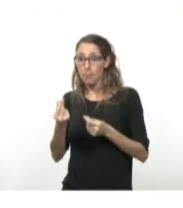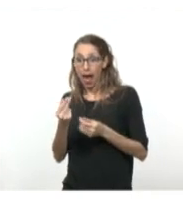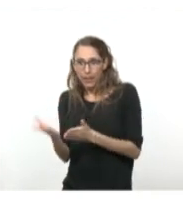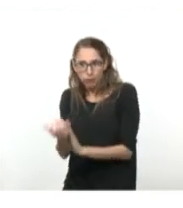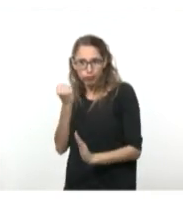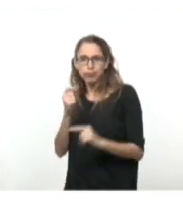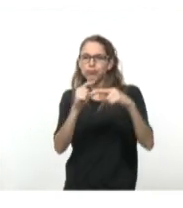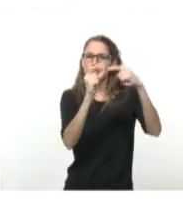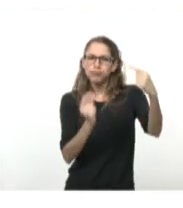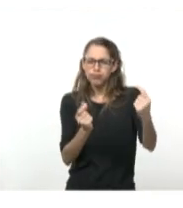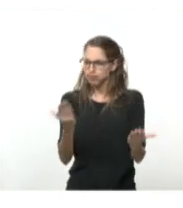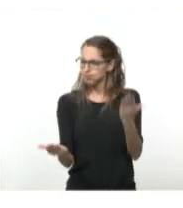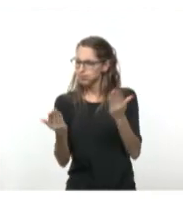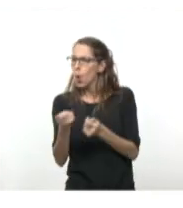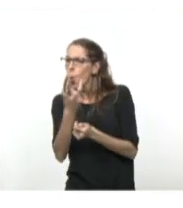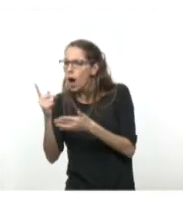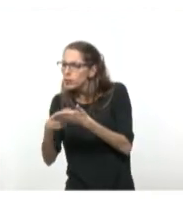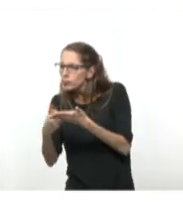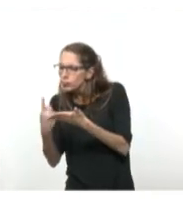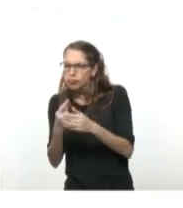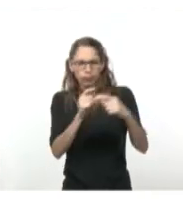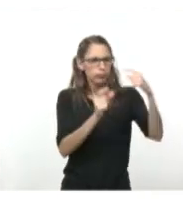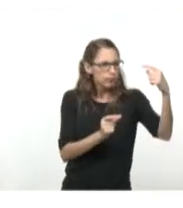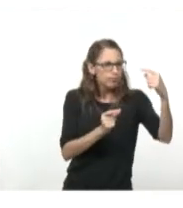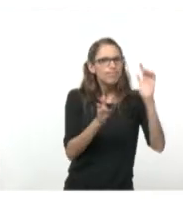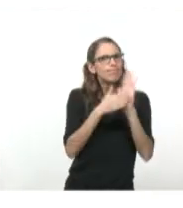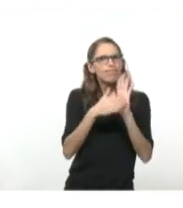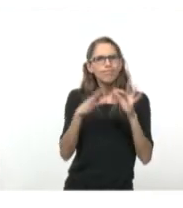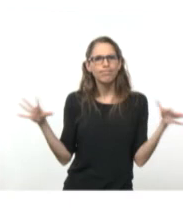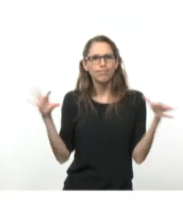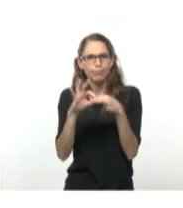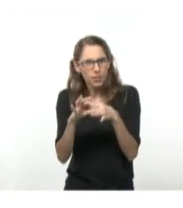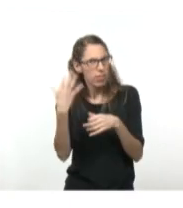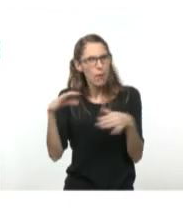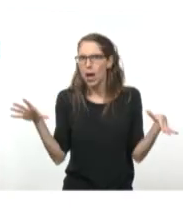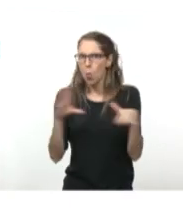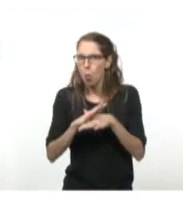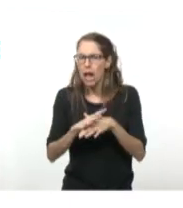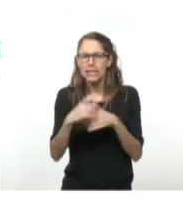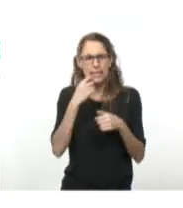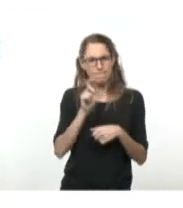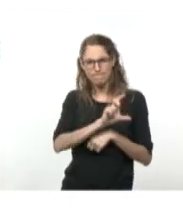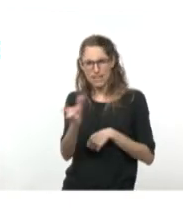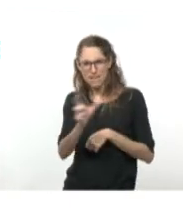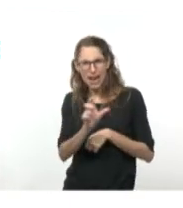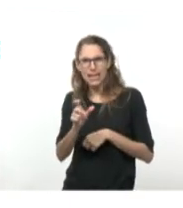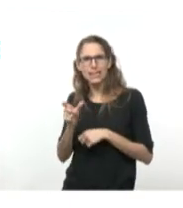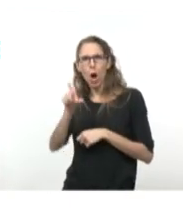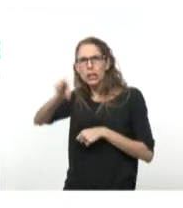comprobante y chequeá que se corresponda. Si notas una diferencia o si tu tarjeta es retenida, comunícate por teléfono con tu